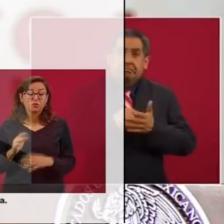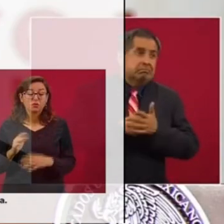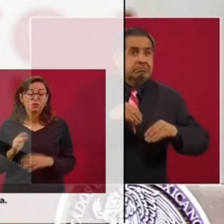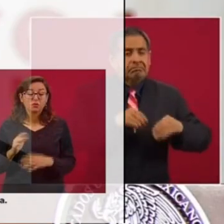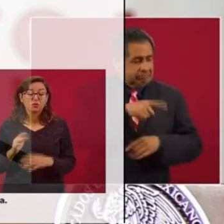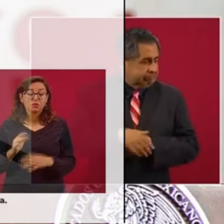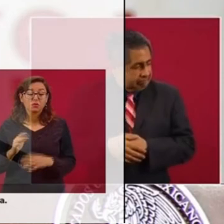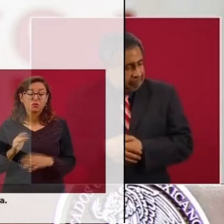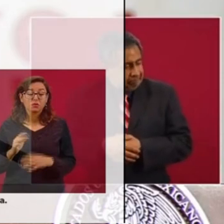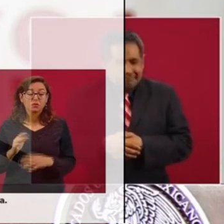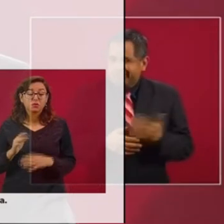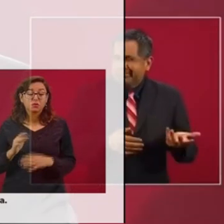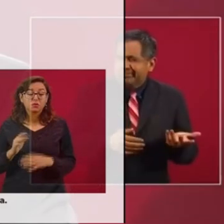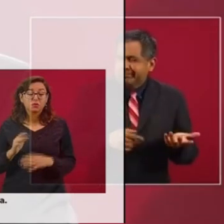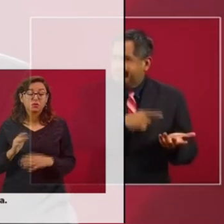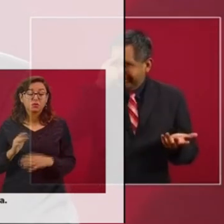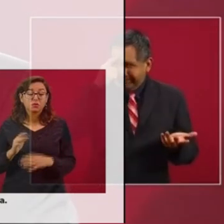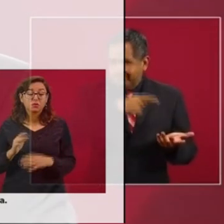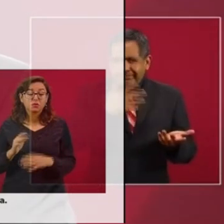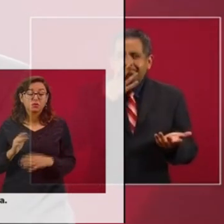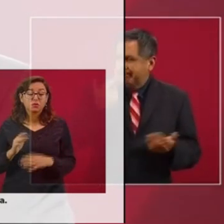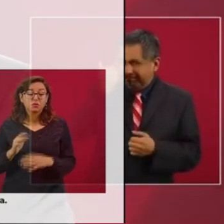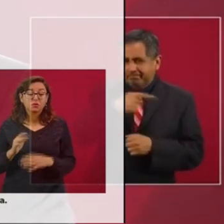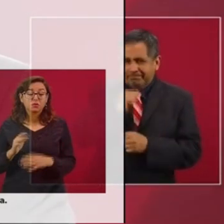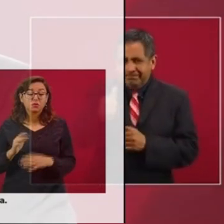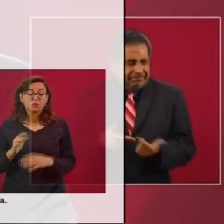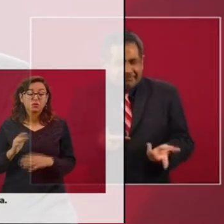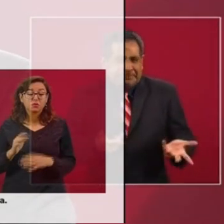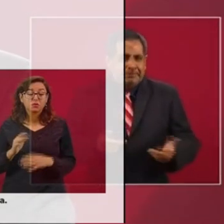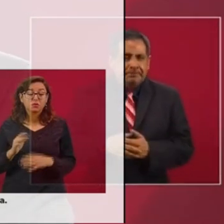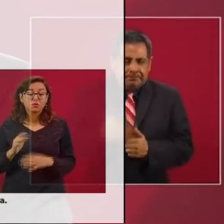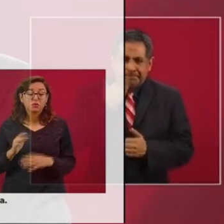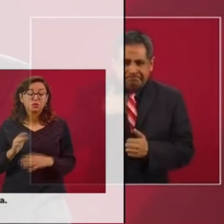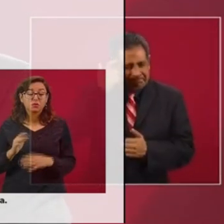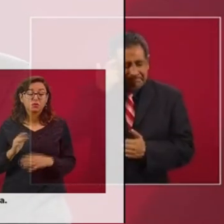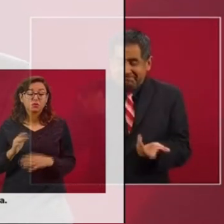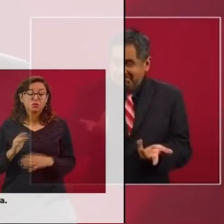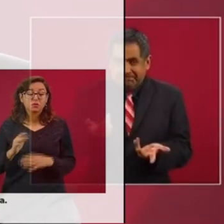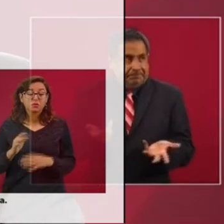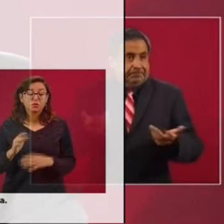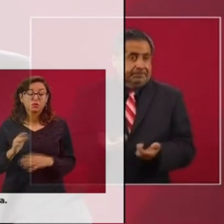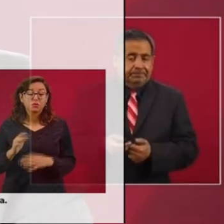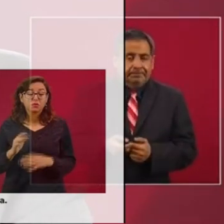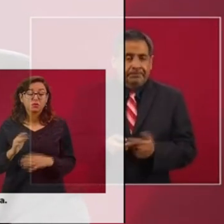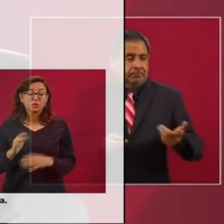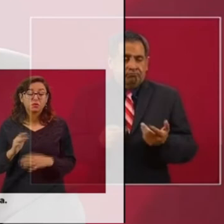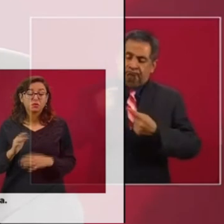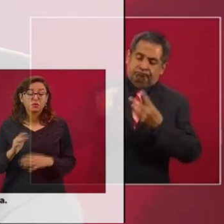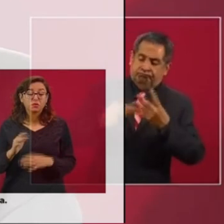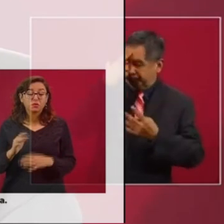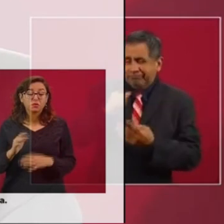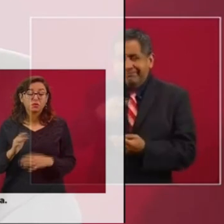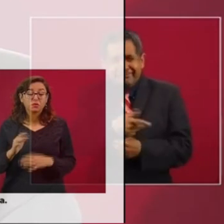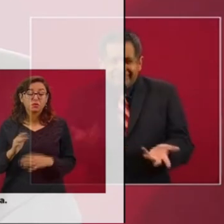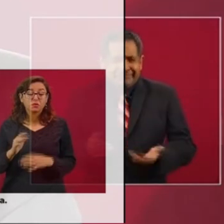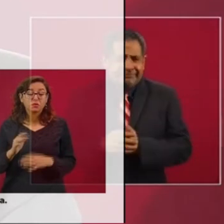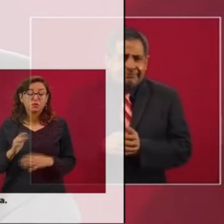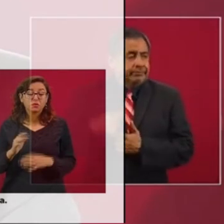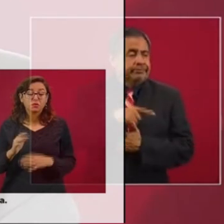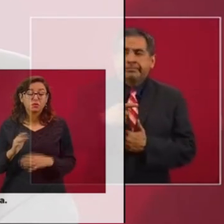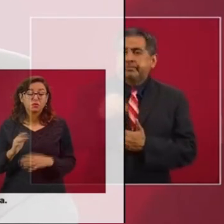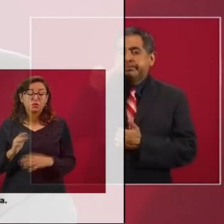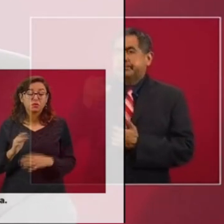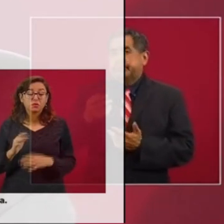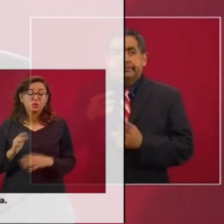sin razón, sin fundamento, solo